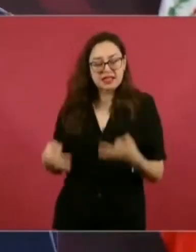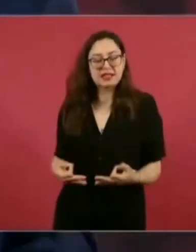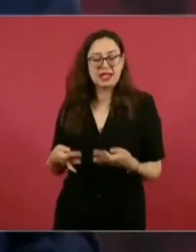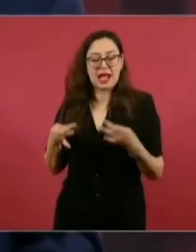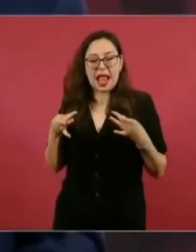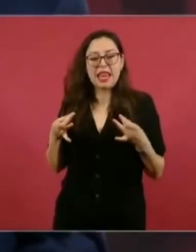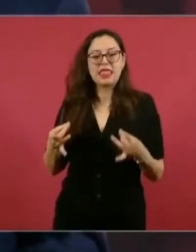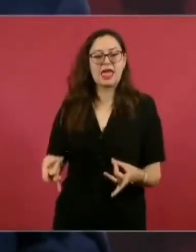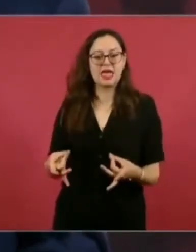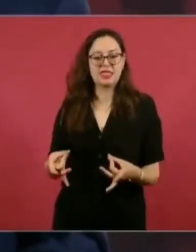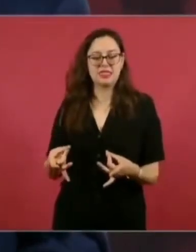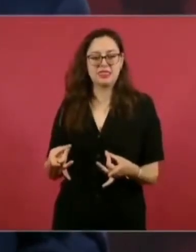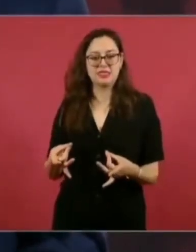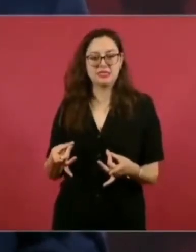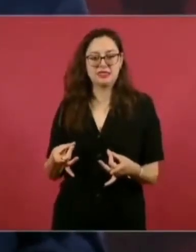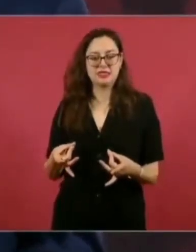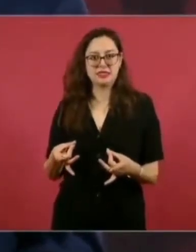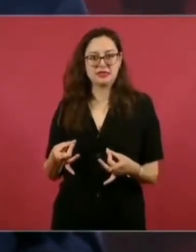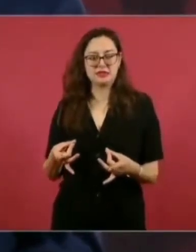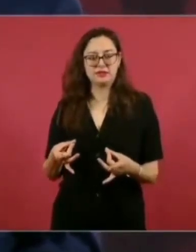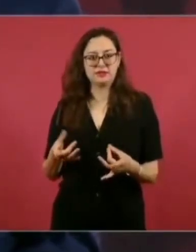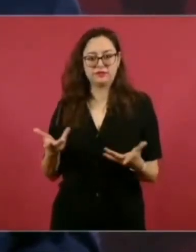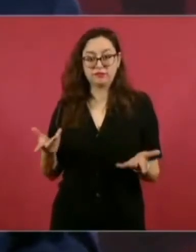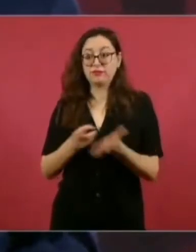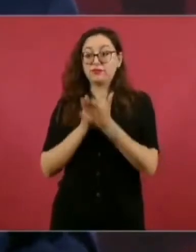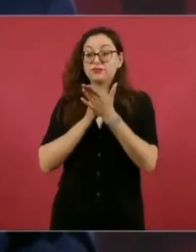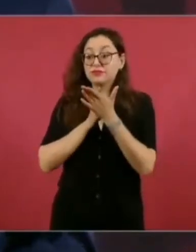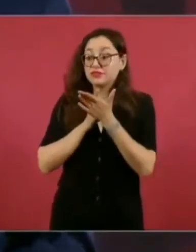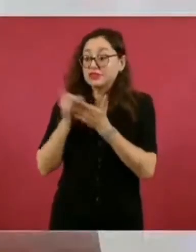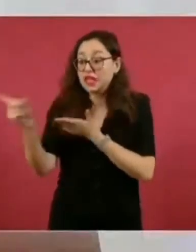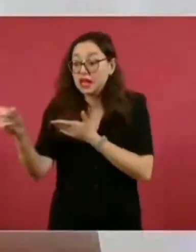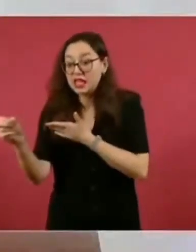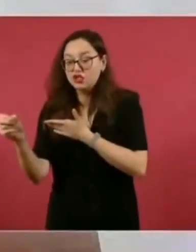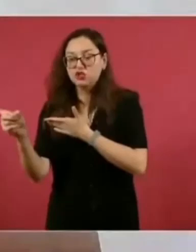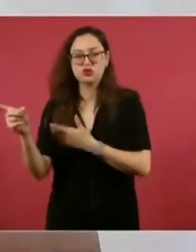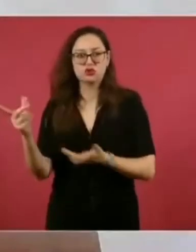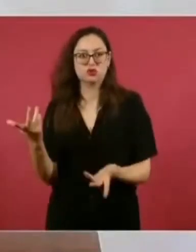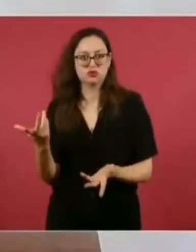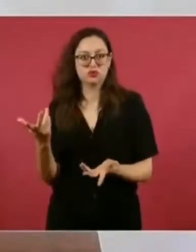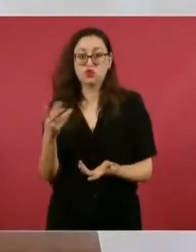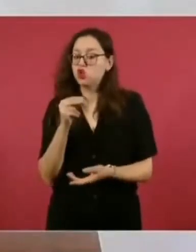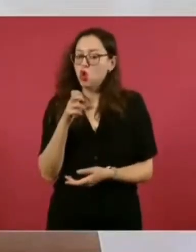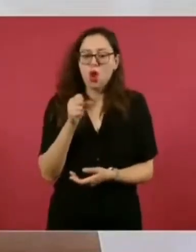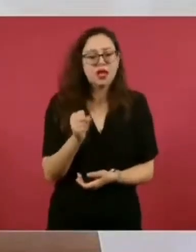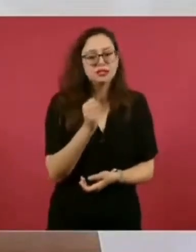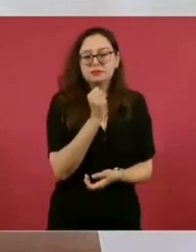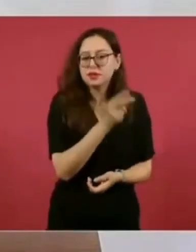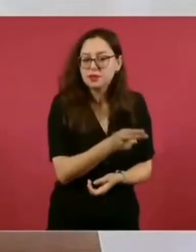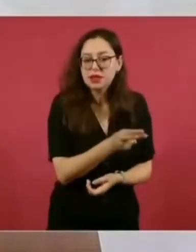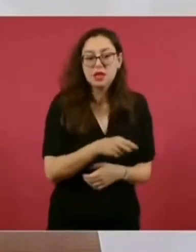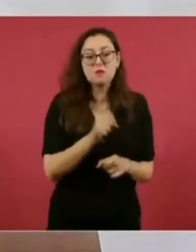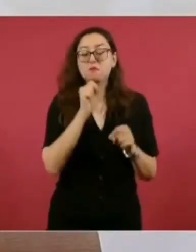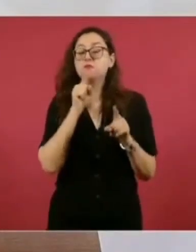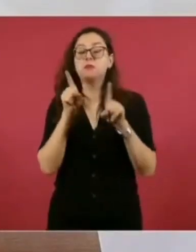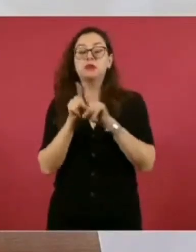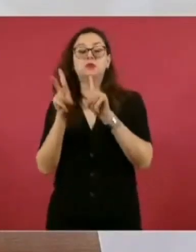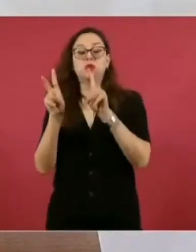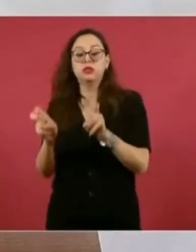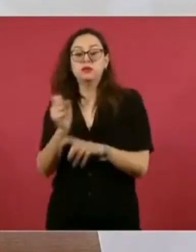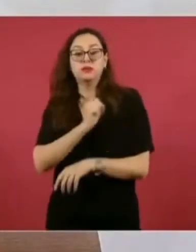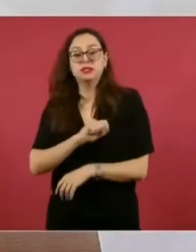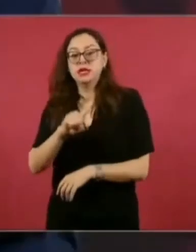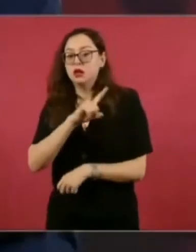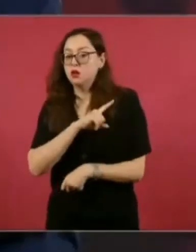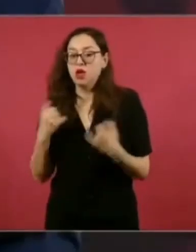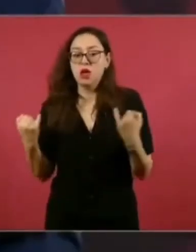escolares, porque es un derecho, no un privilegio, es lo mismo de la salud y en eso